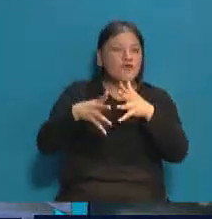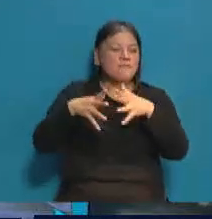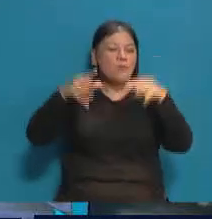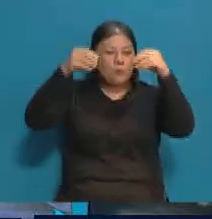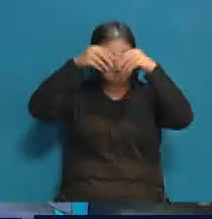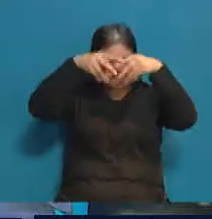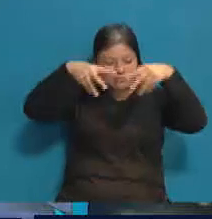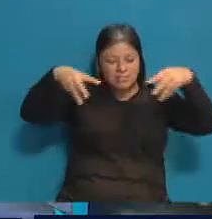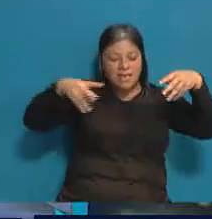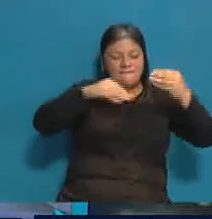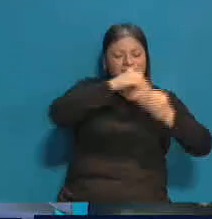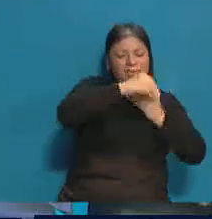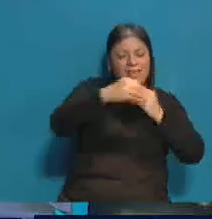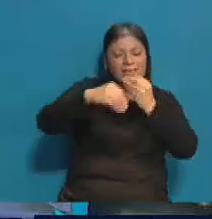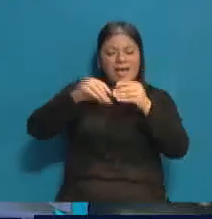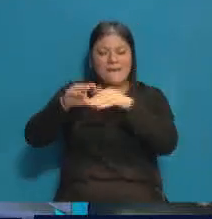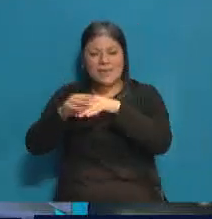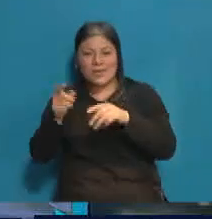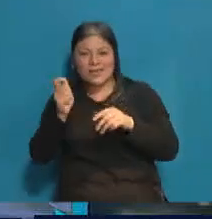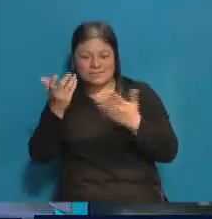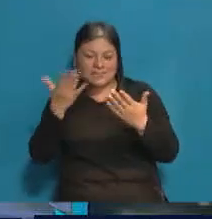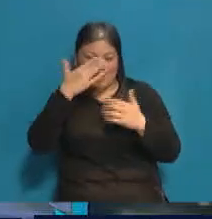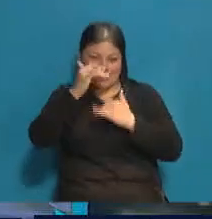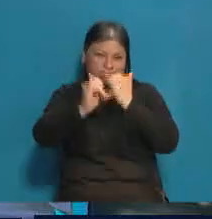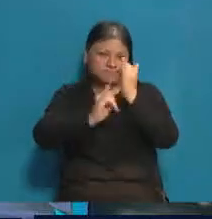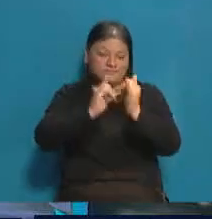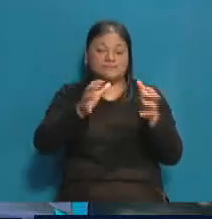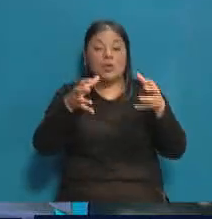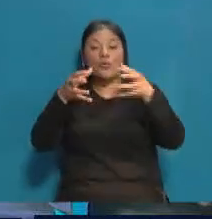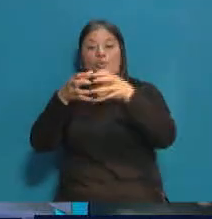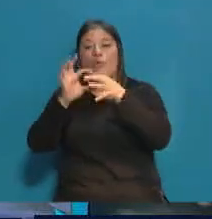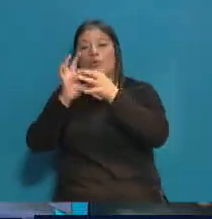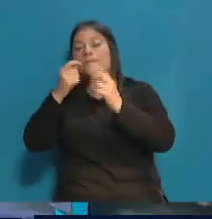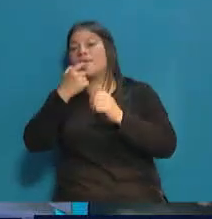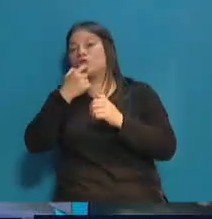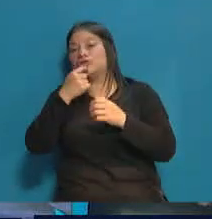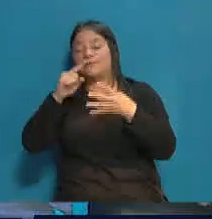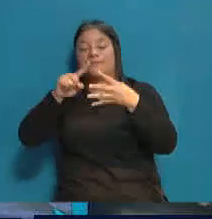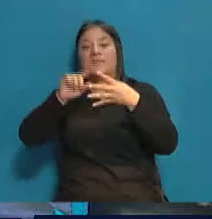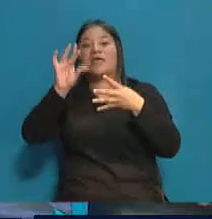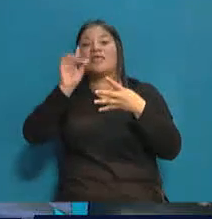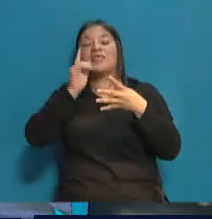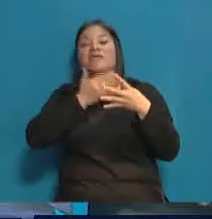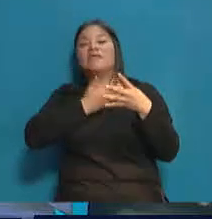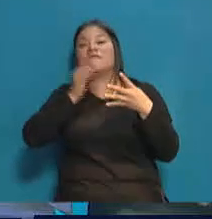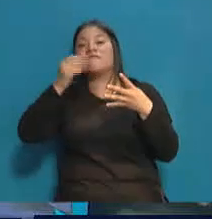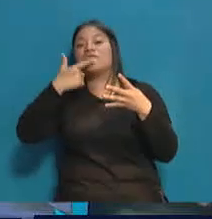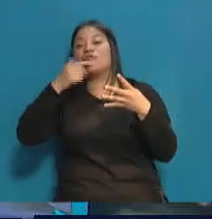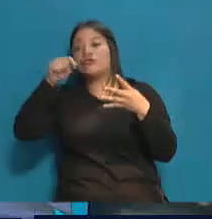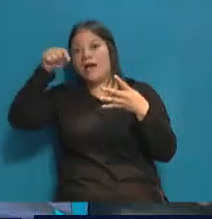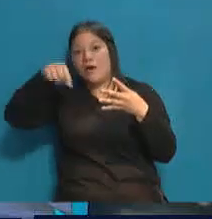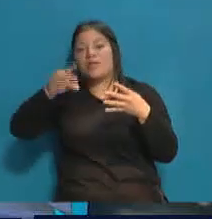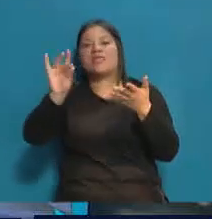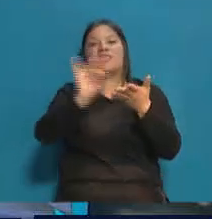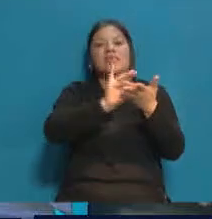armar ahí. A qué se refiere todo esto. Bueno, vamos a la Unión Mendocina. Jorge Difonso, pasarse a la Cámara de Diputados de la provincia.